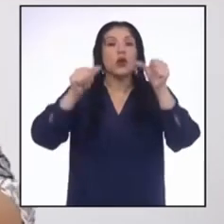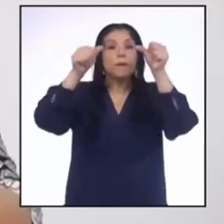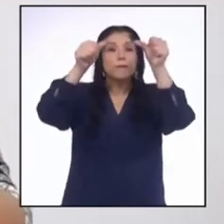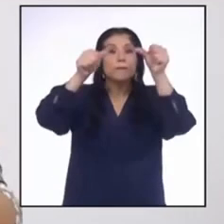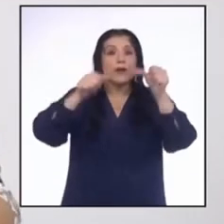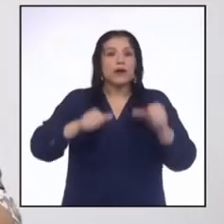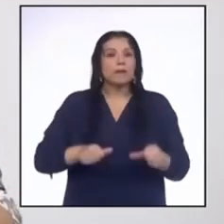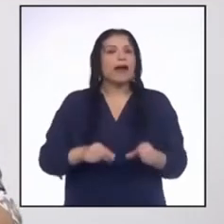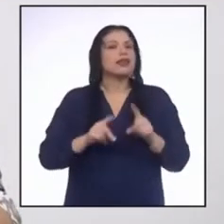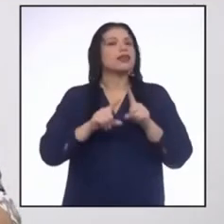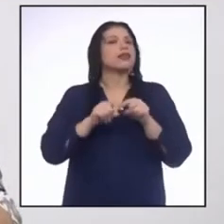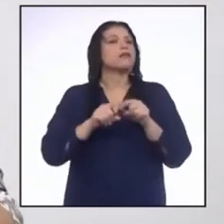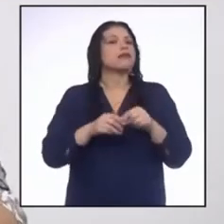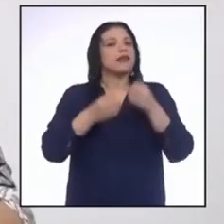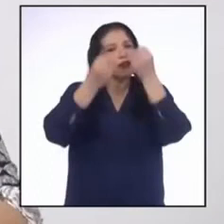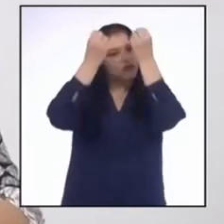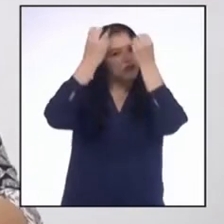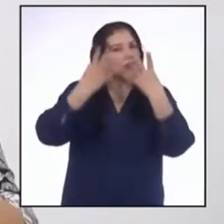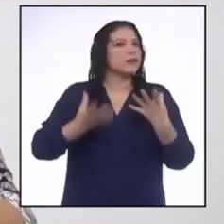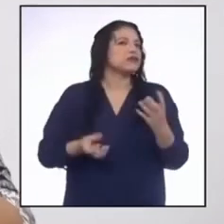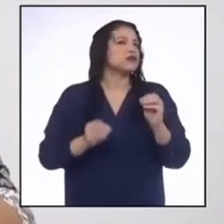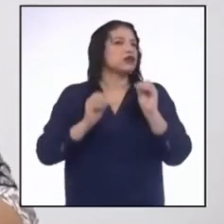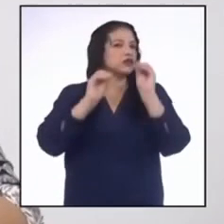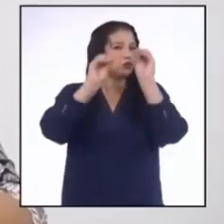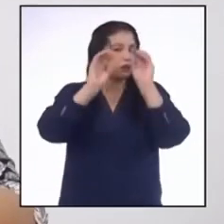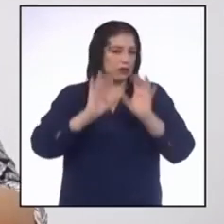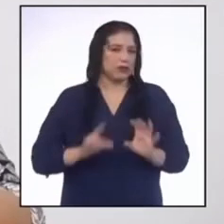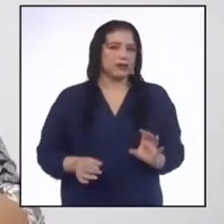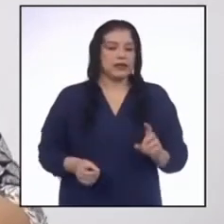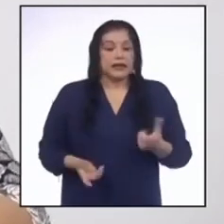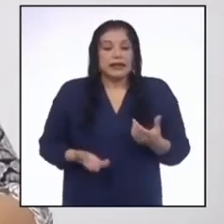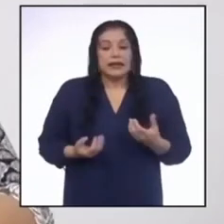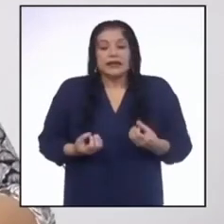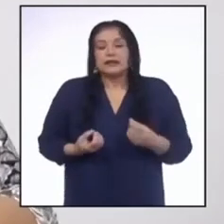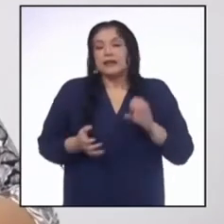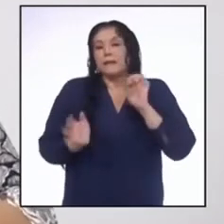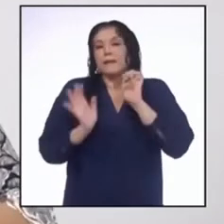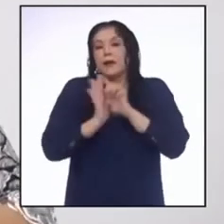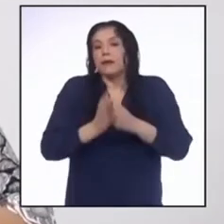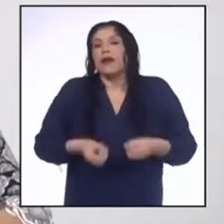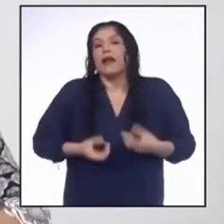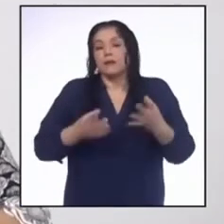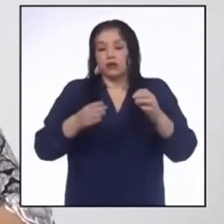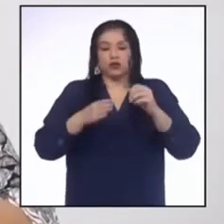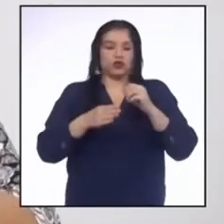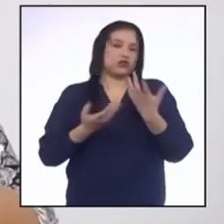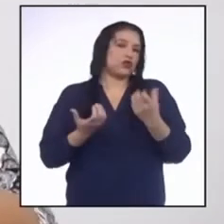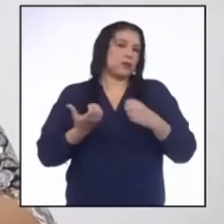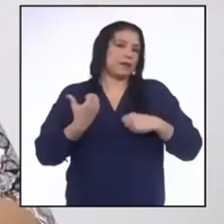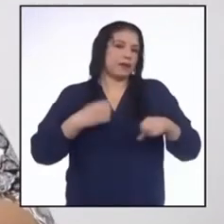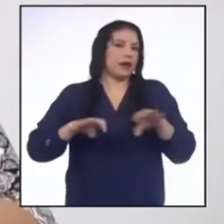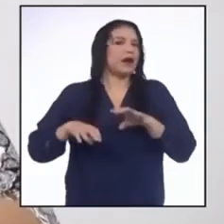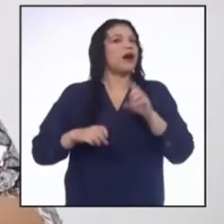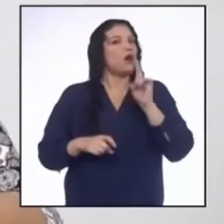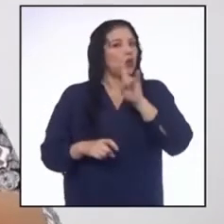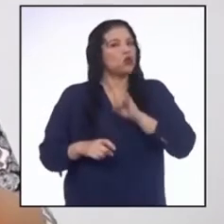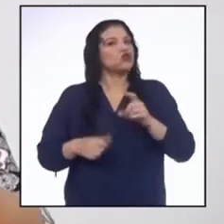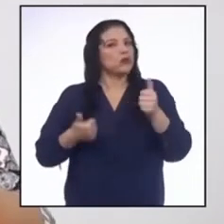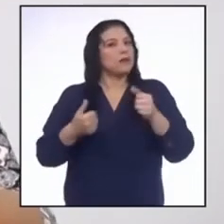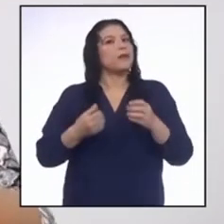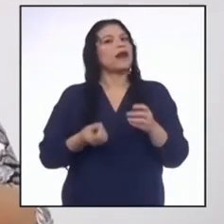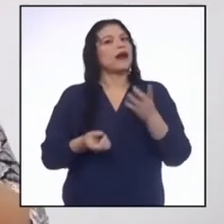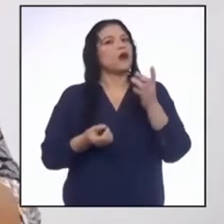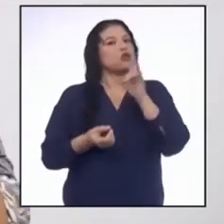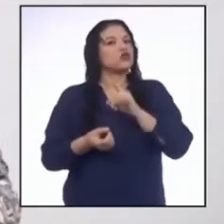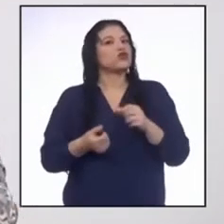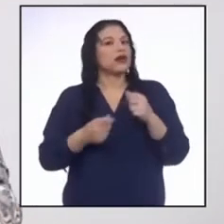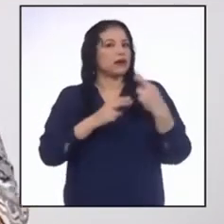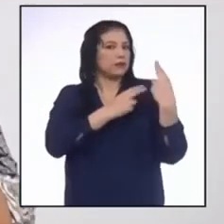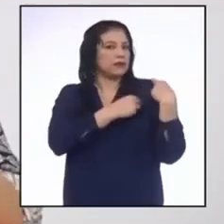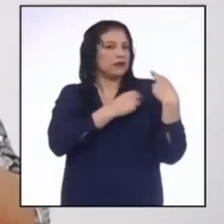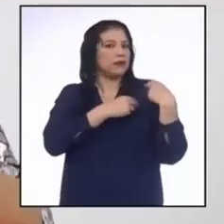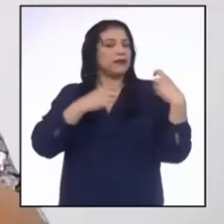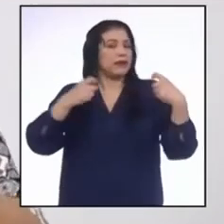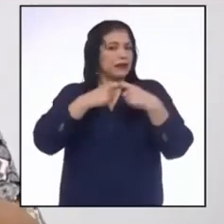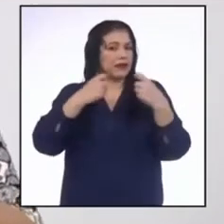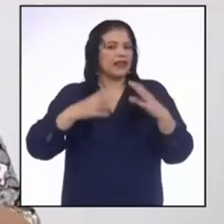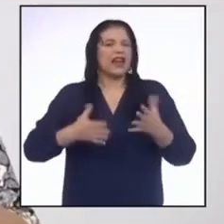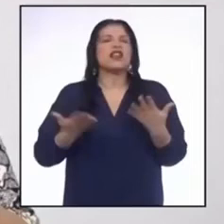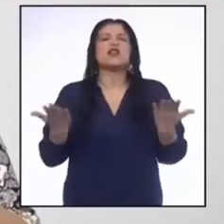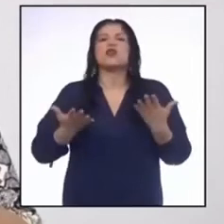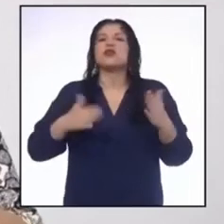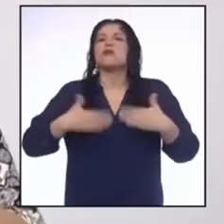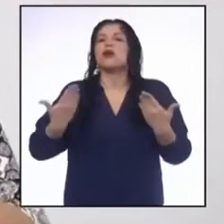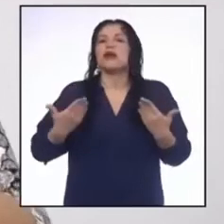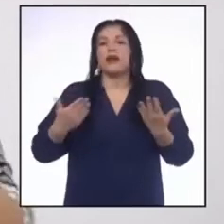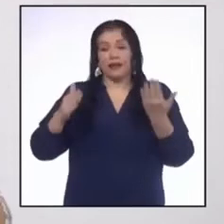de la información que contenga. Si brindamos prácticas para el ahorro de la energía, pueden colocar el afiche